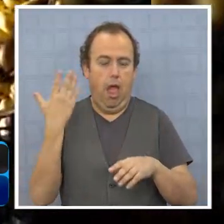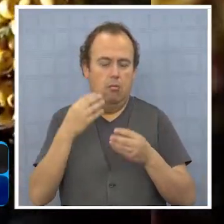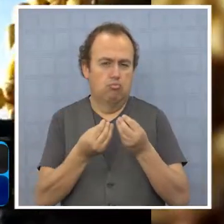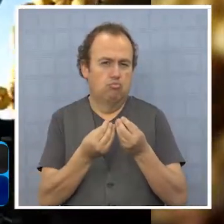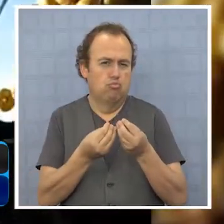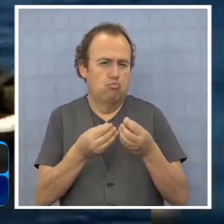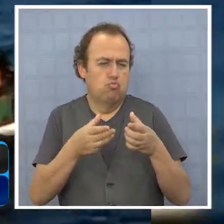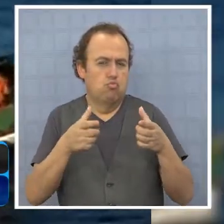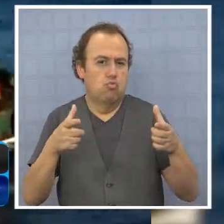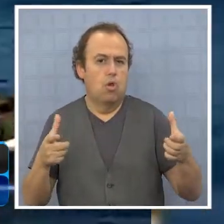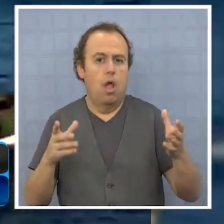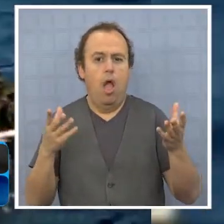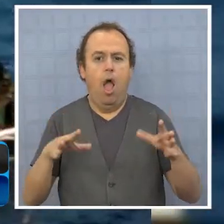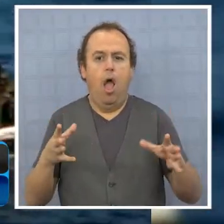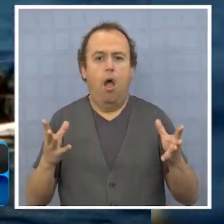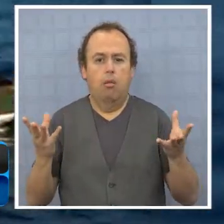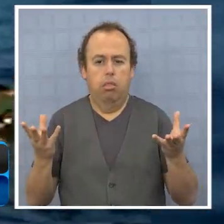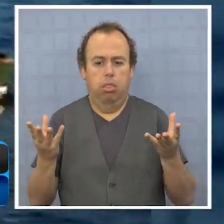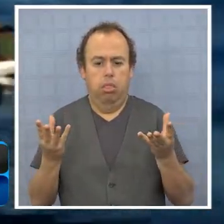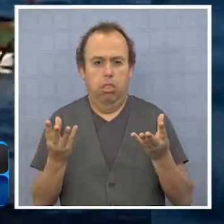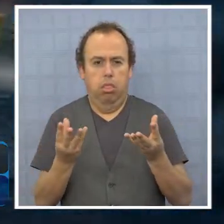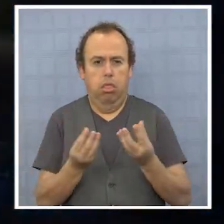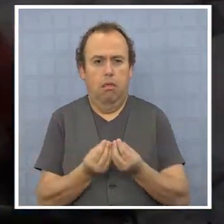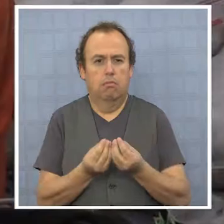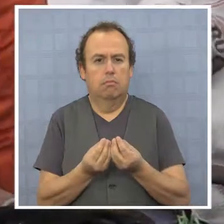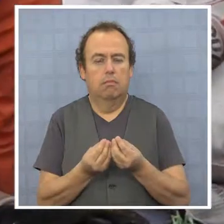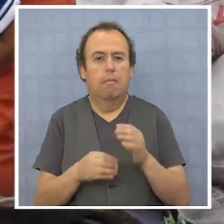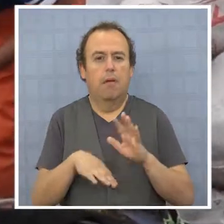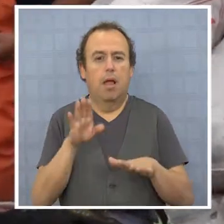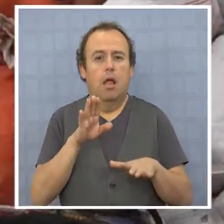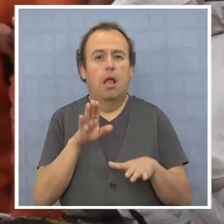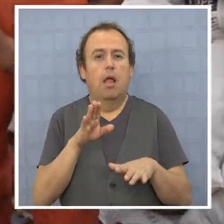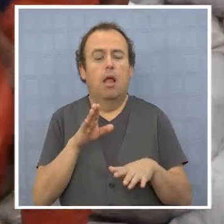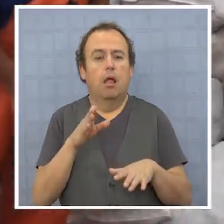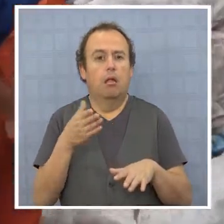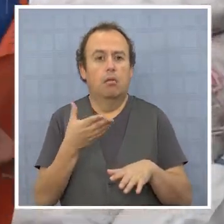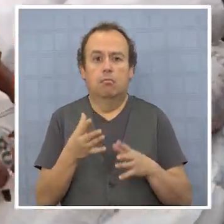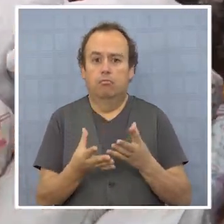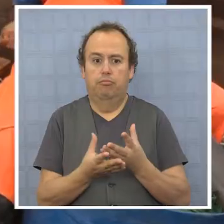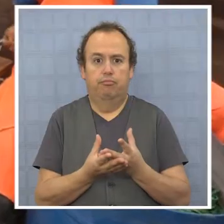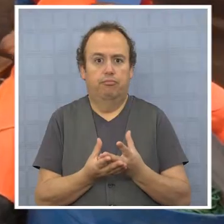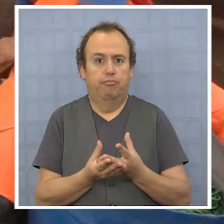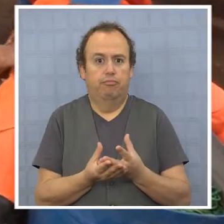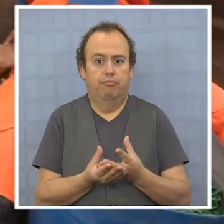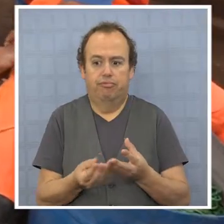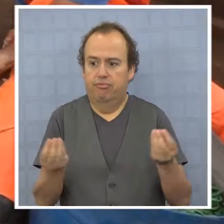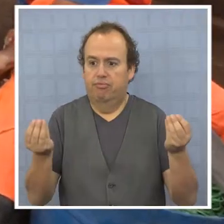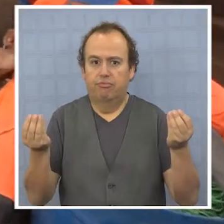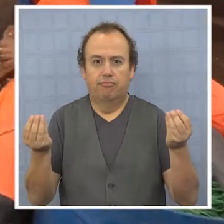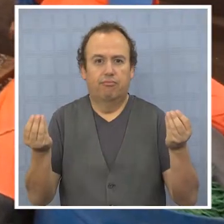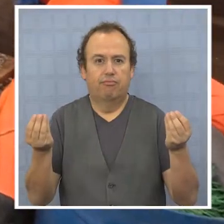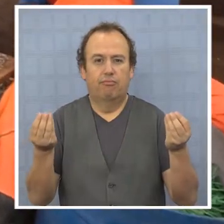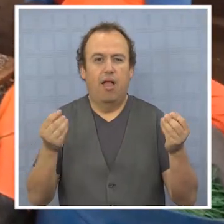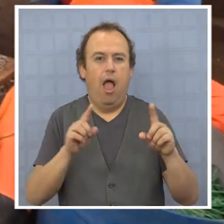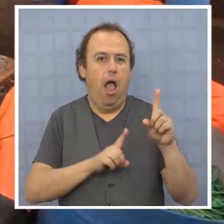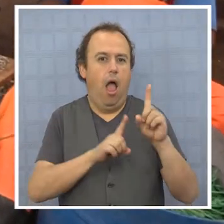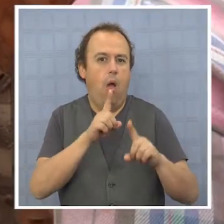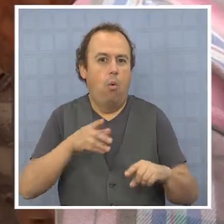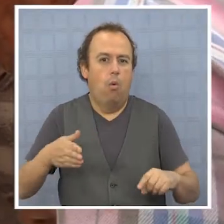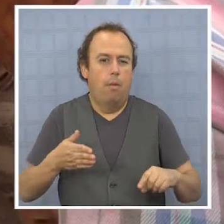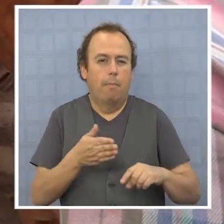El recurso escasea cada vez más y hay especies que prácticamente han desaparecido.